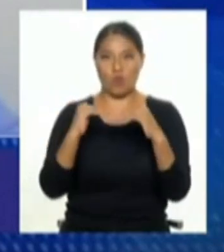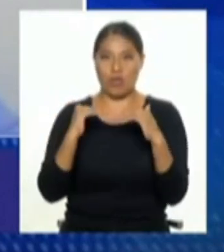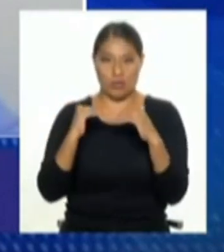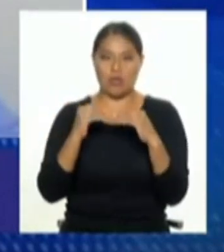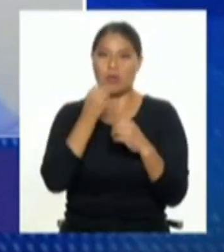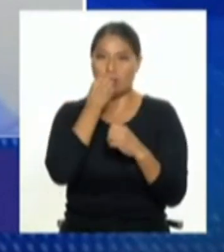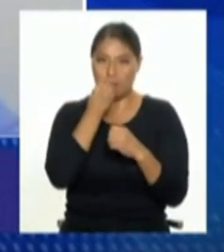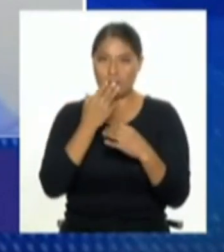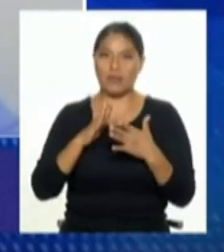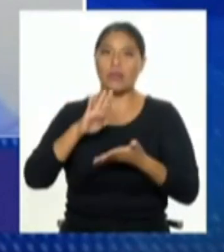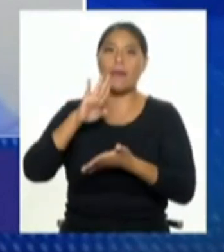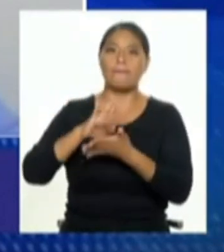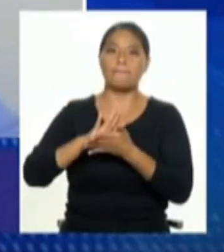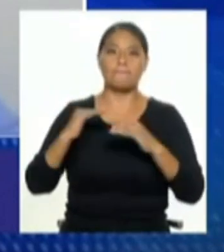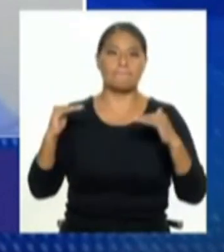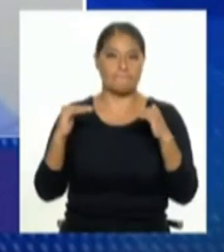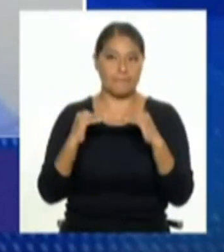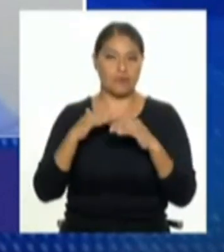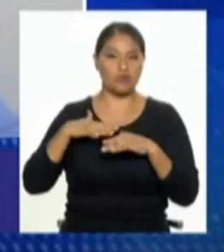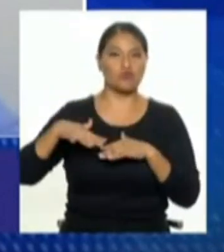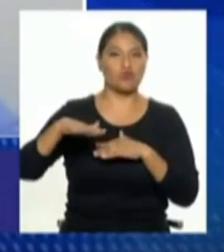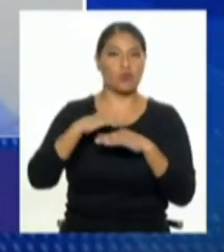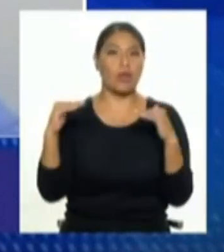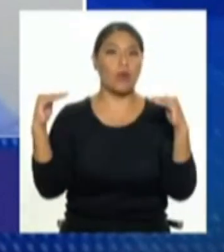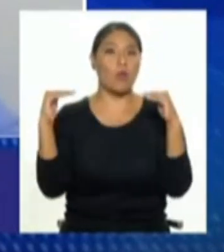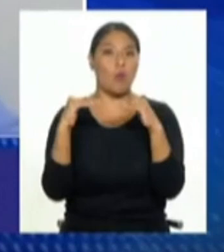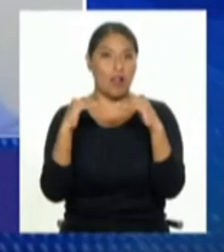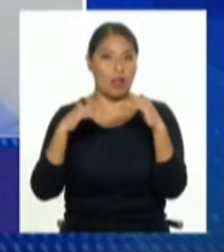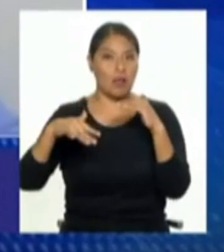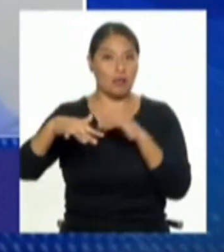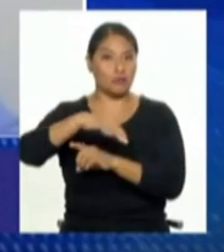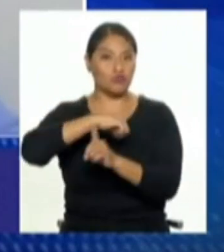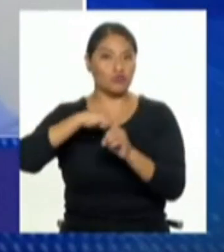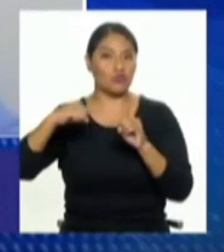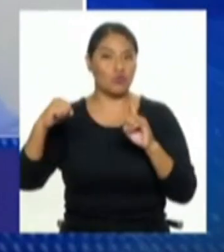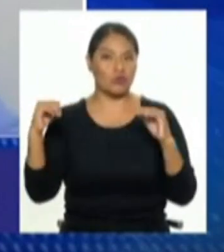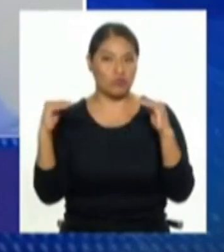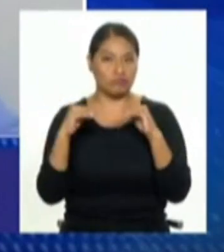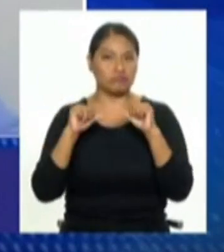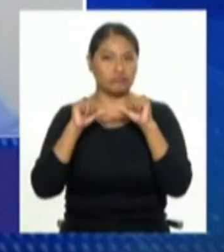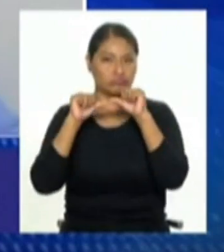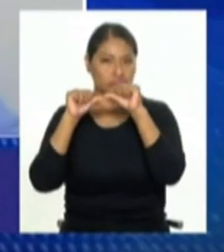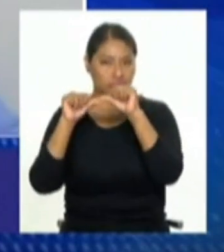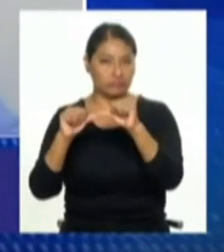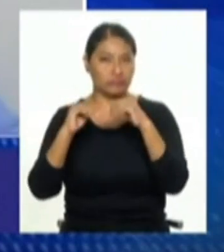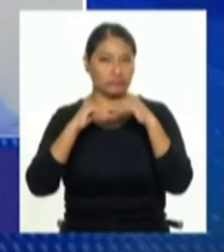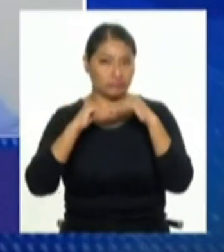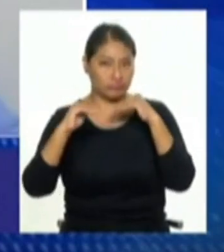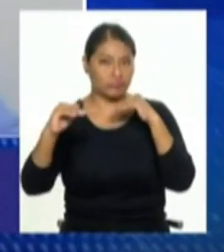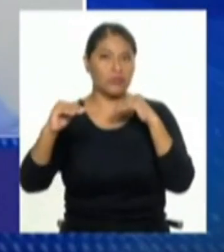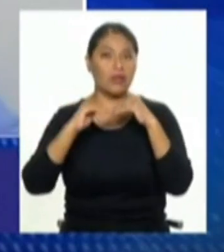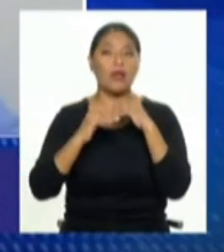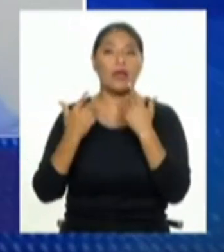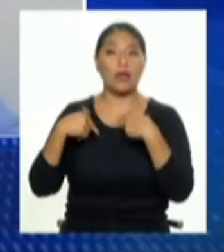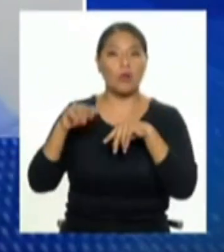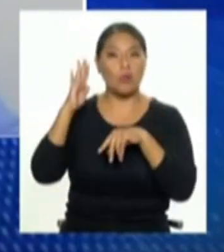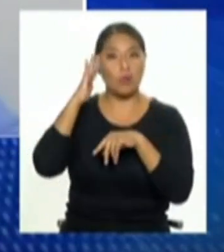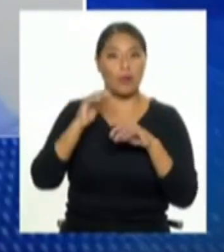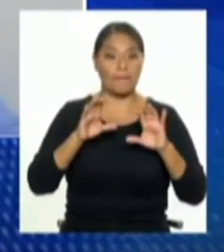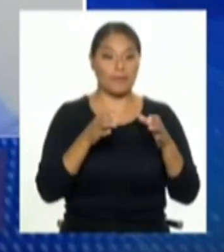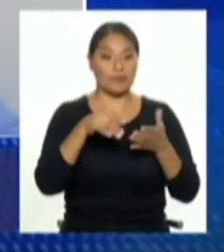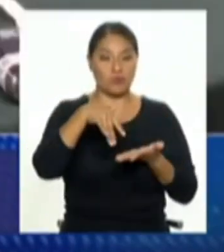del bienestar, y esa democracia debe pensar en los intereses, sobre todo, de una población en general vulnerable.